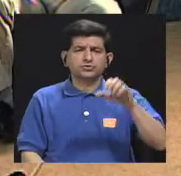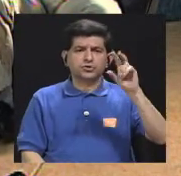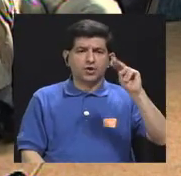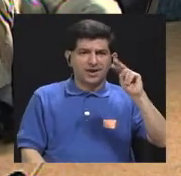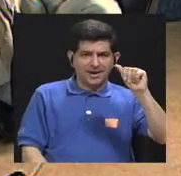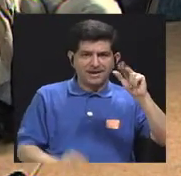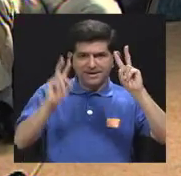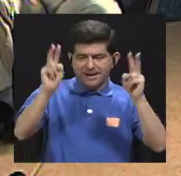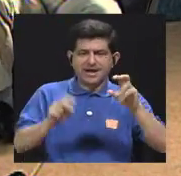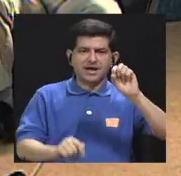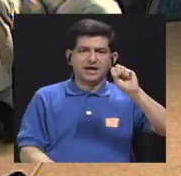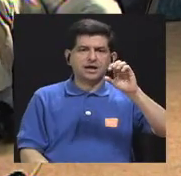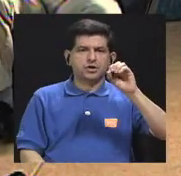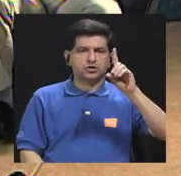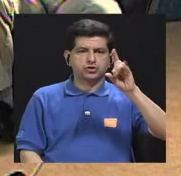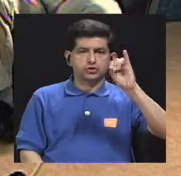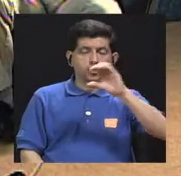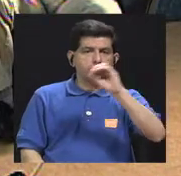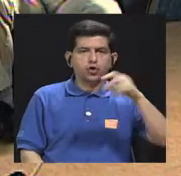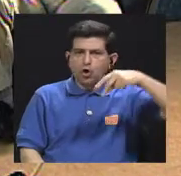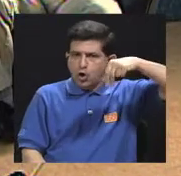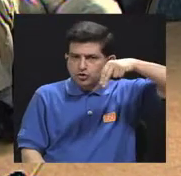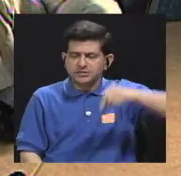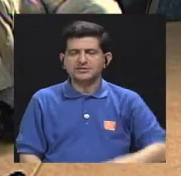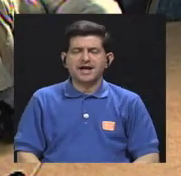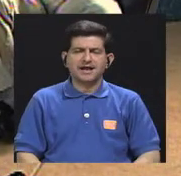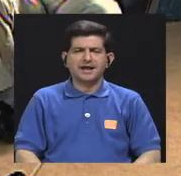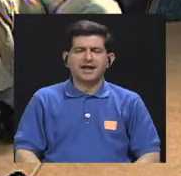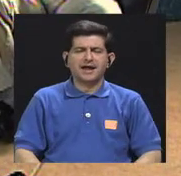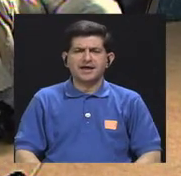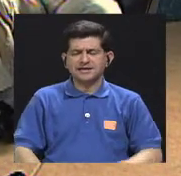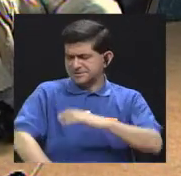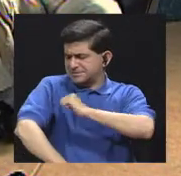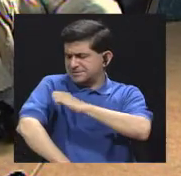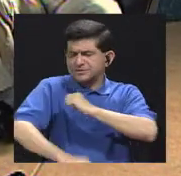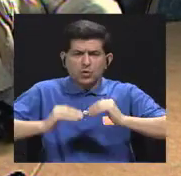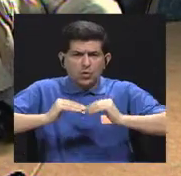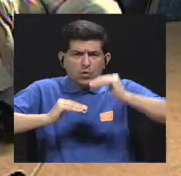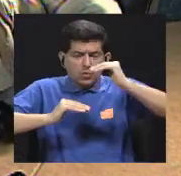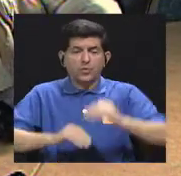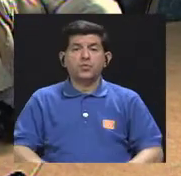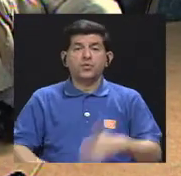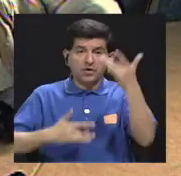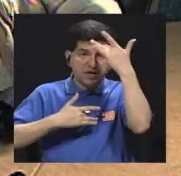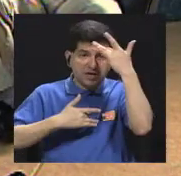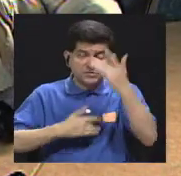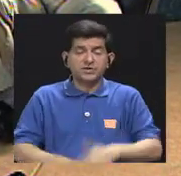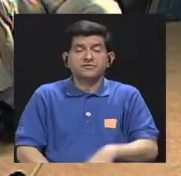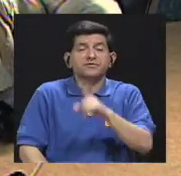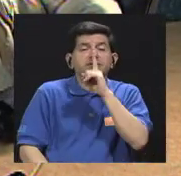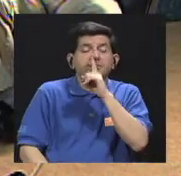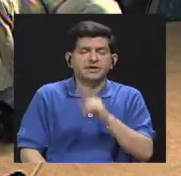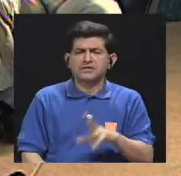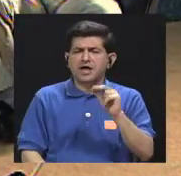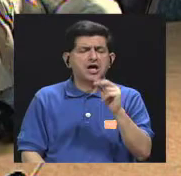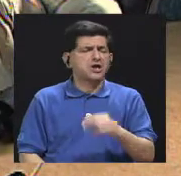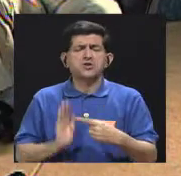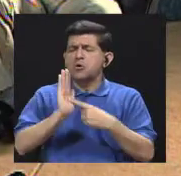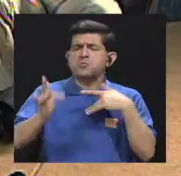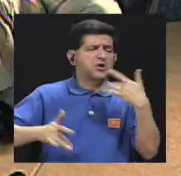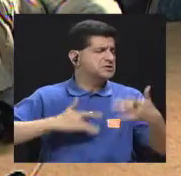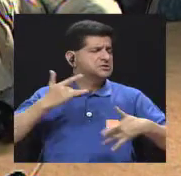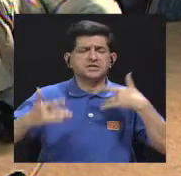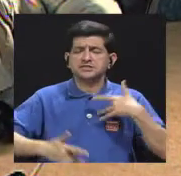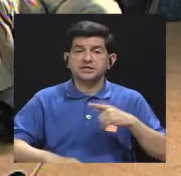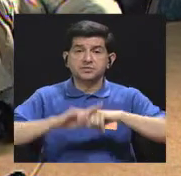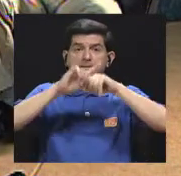generales de la sal es la hipertensión arterial y que es una enfermedad silenciosa ¿verdad? que rara vez da síntomas y